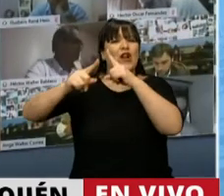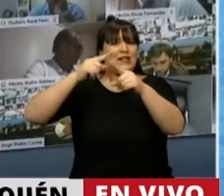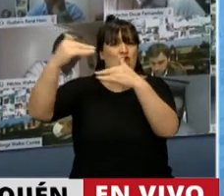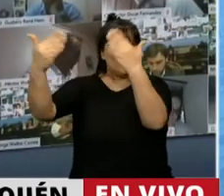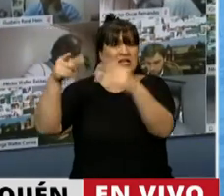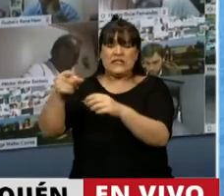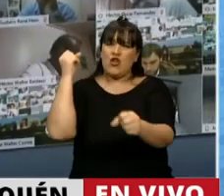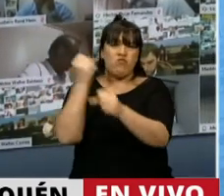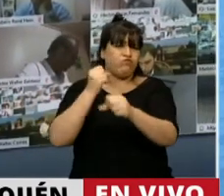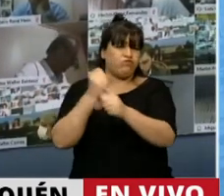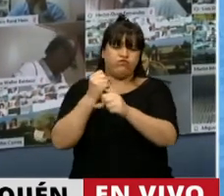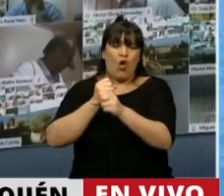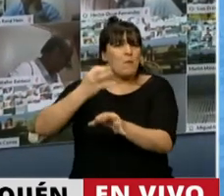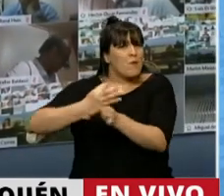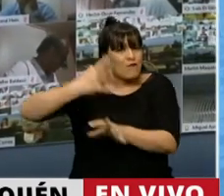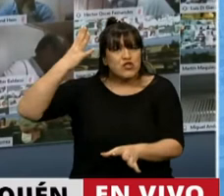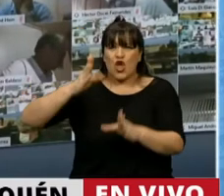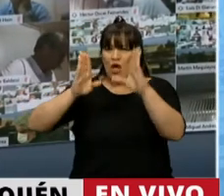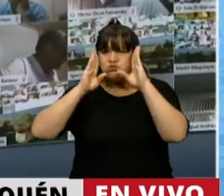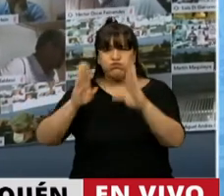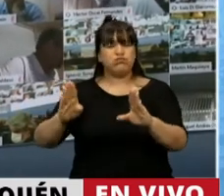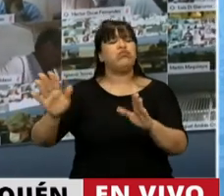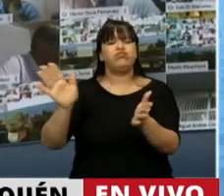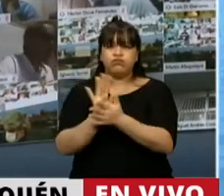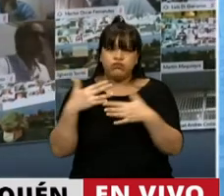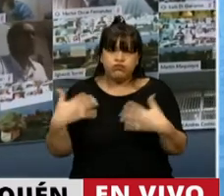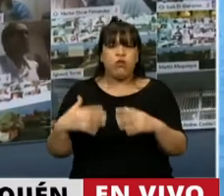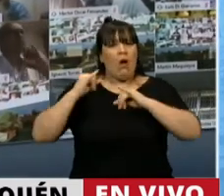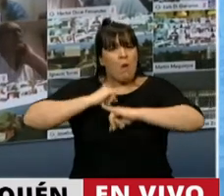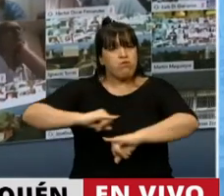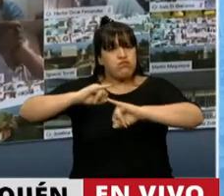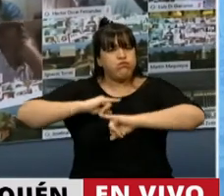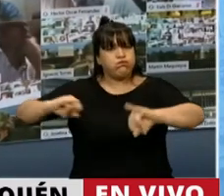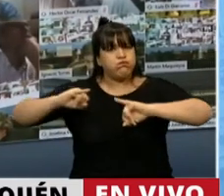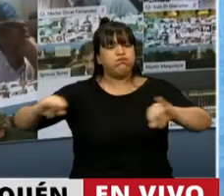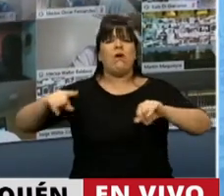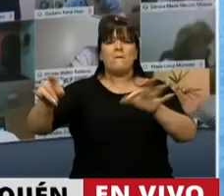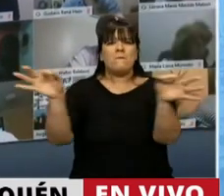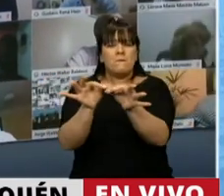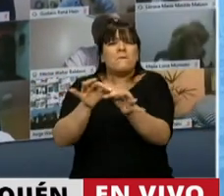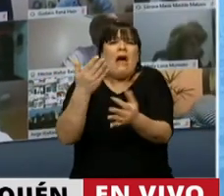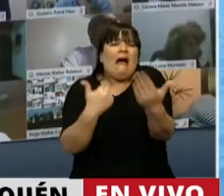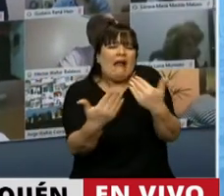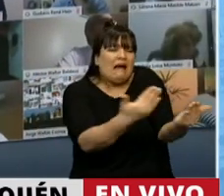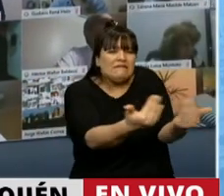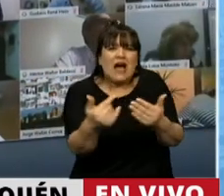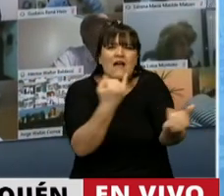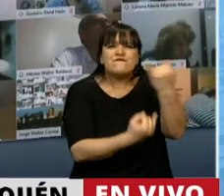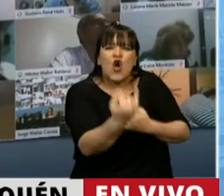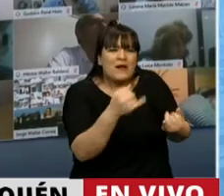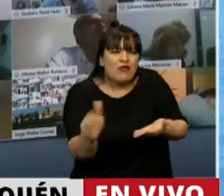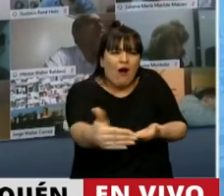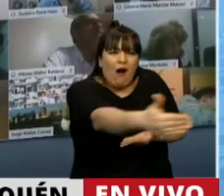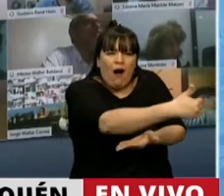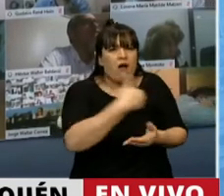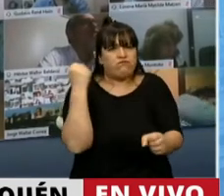de manera profesional y dedicada, luego de varias y largas campañas en el terreno para conseguir los datos necesarios, han